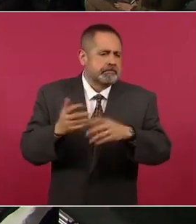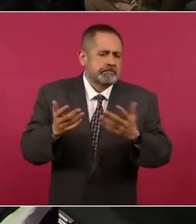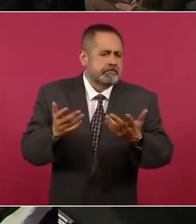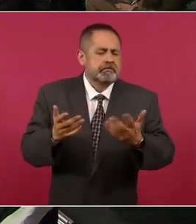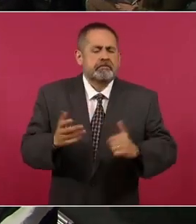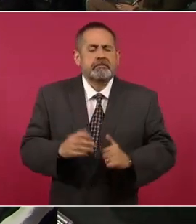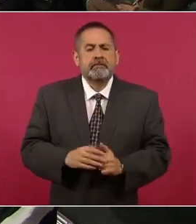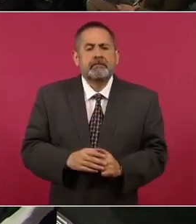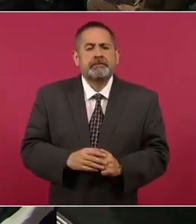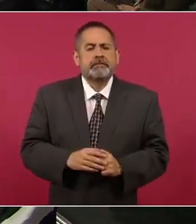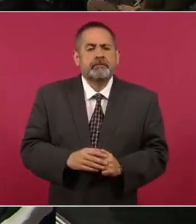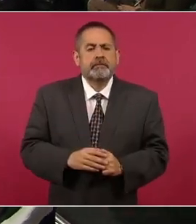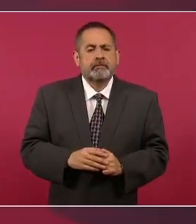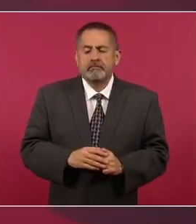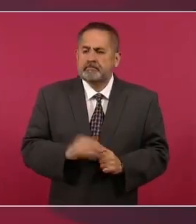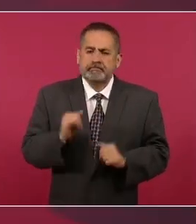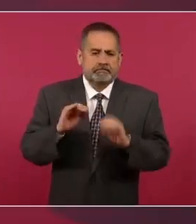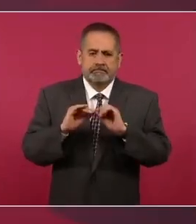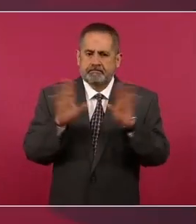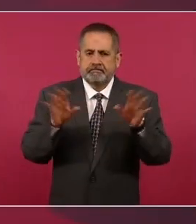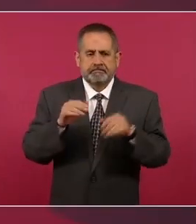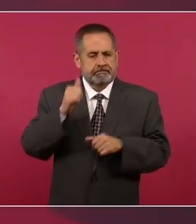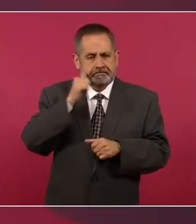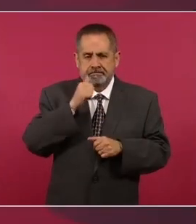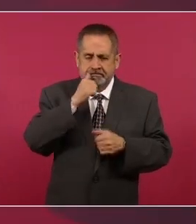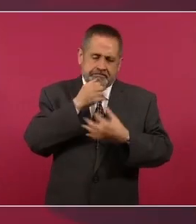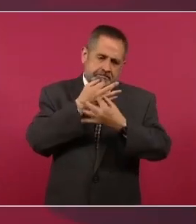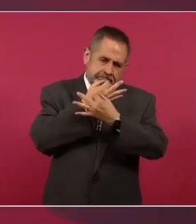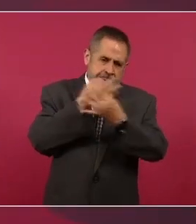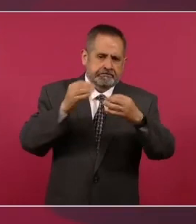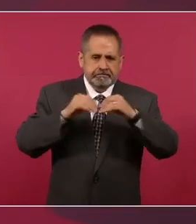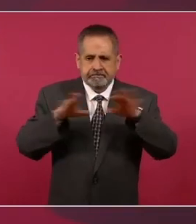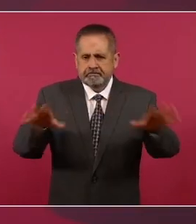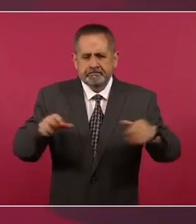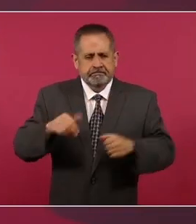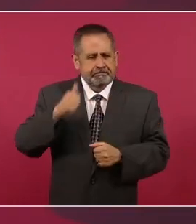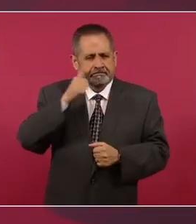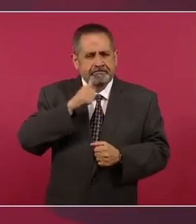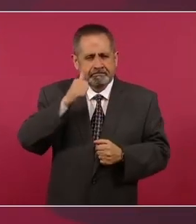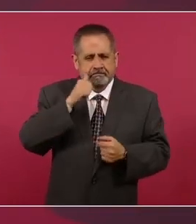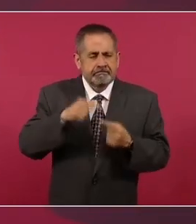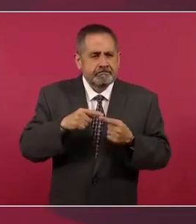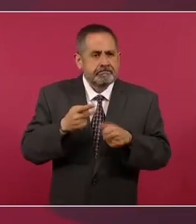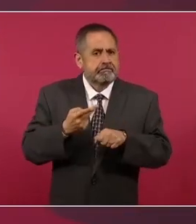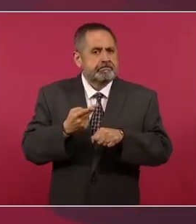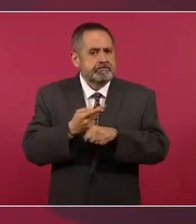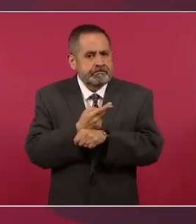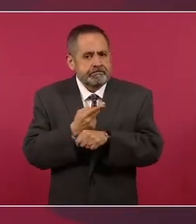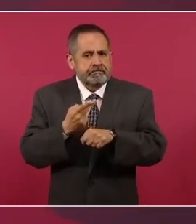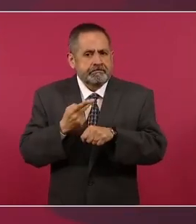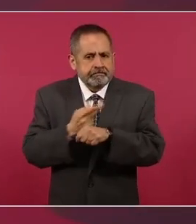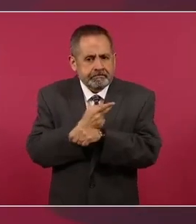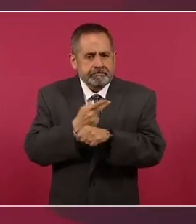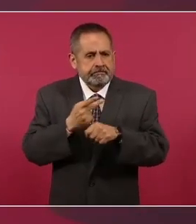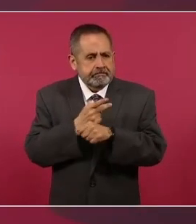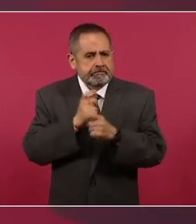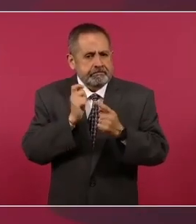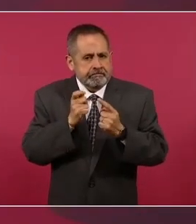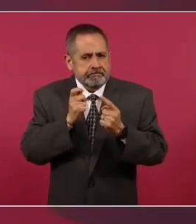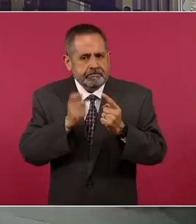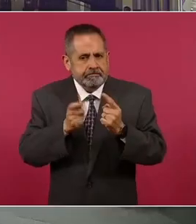claro que se va a informar. Permanentemente, ¿no?, de todo el encuentro,